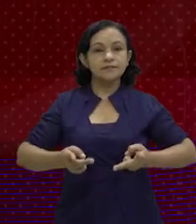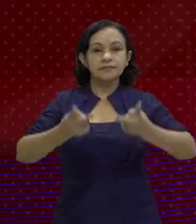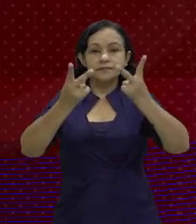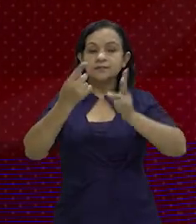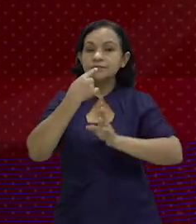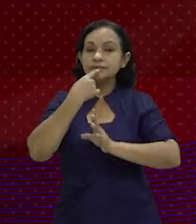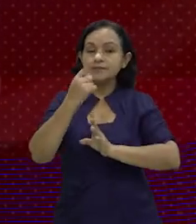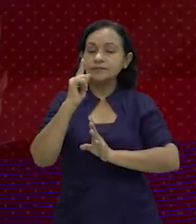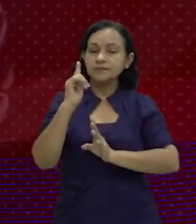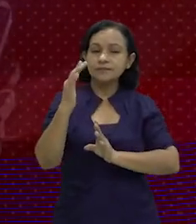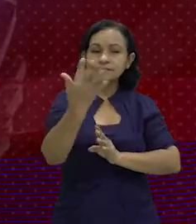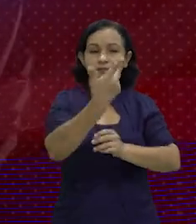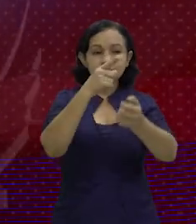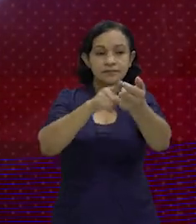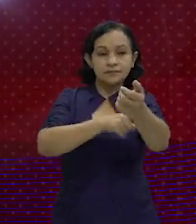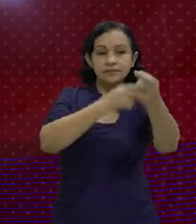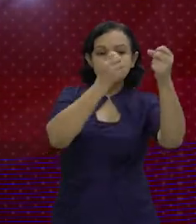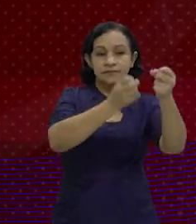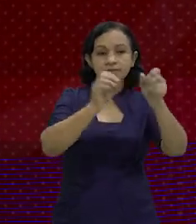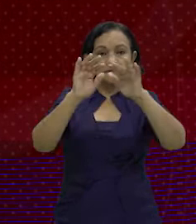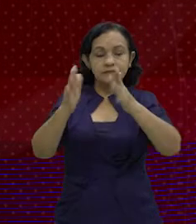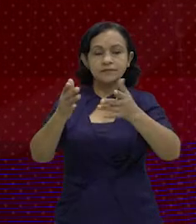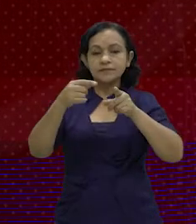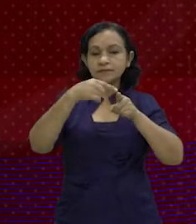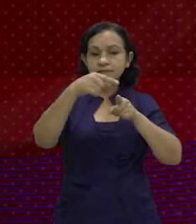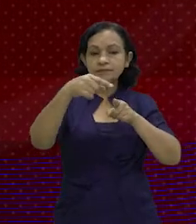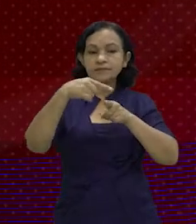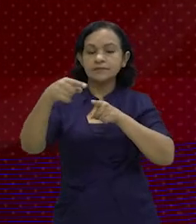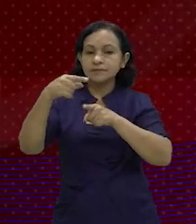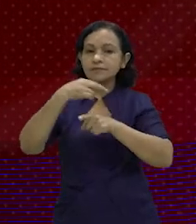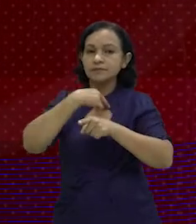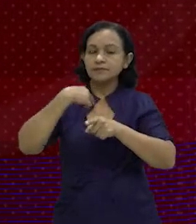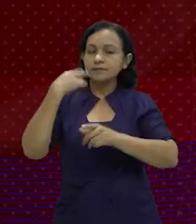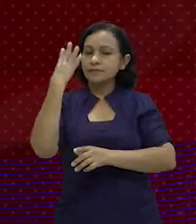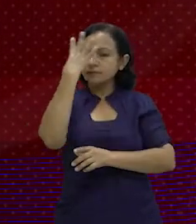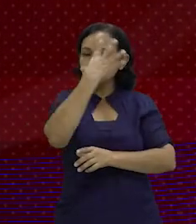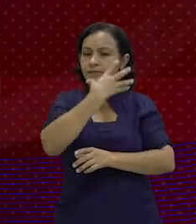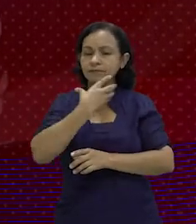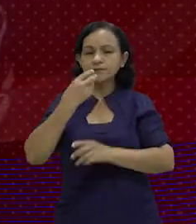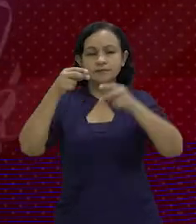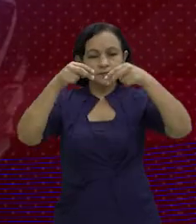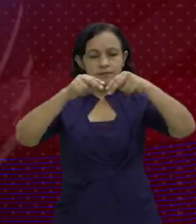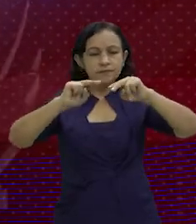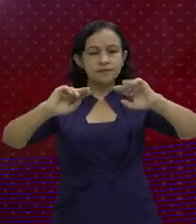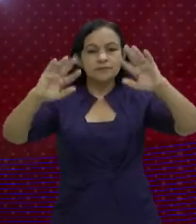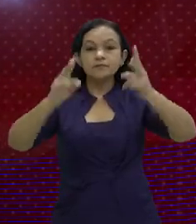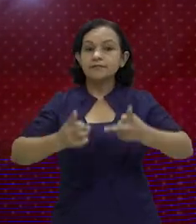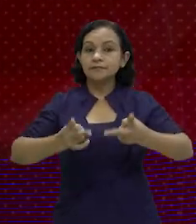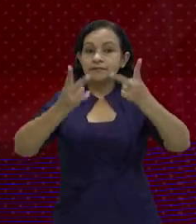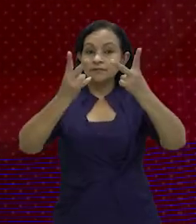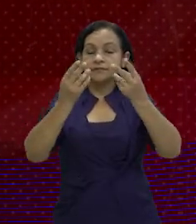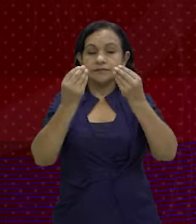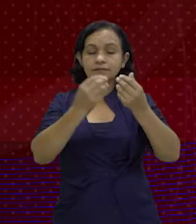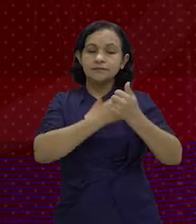vida y pedimos a todos nuestros hermanos y hermanas que hagamos este municipio, un municipio hermoso, lleno de naturaleza, de